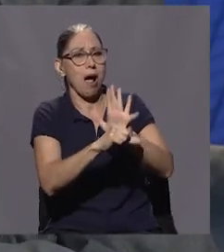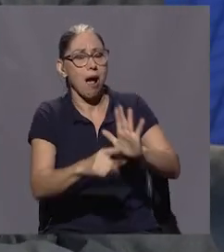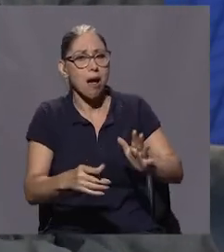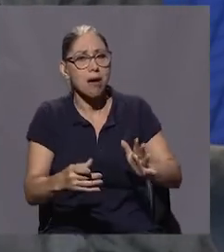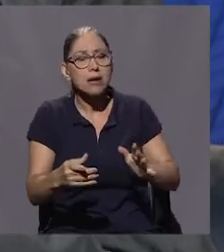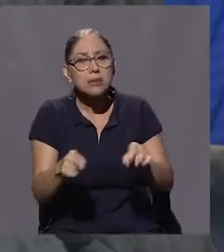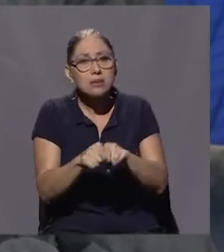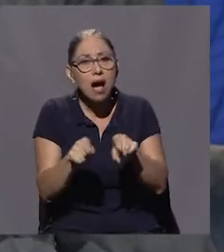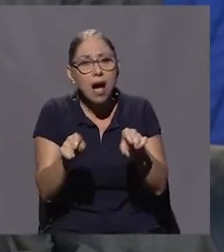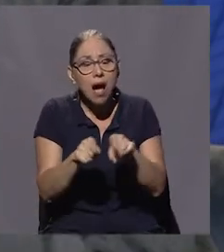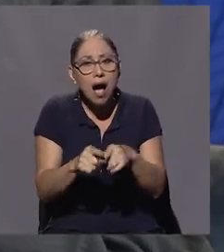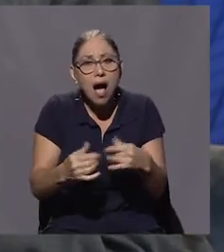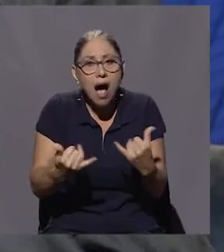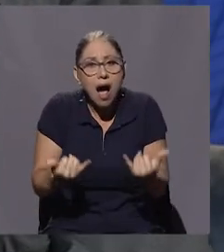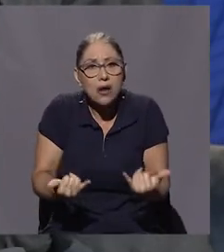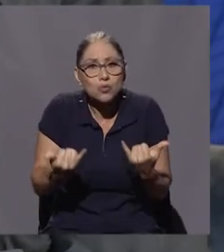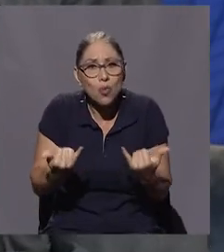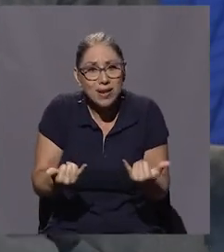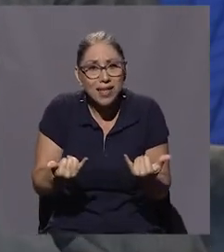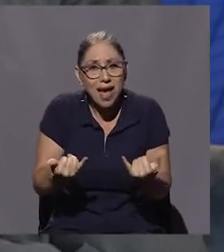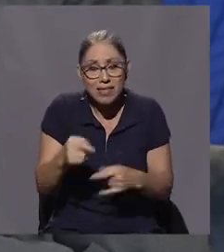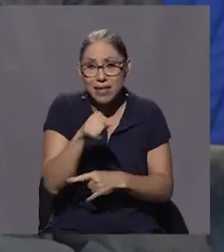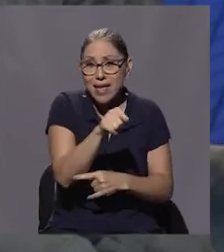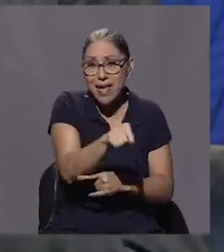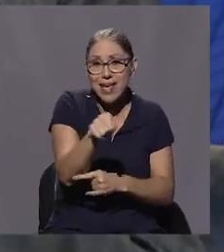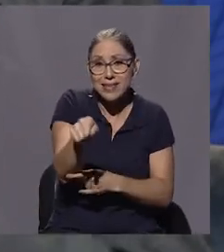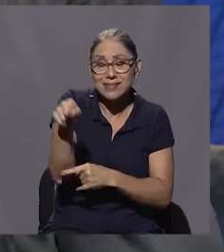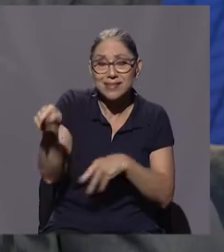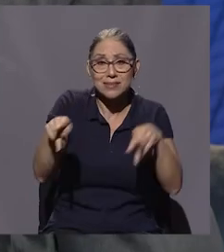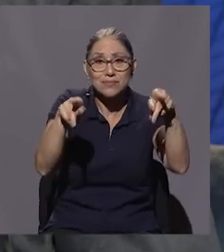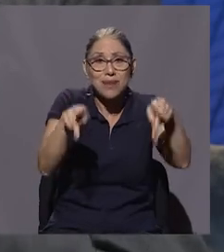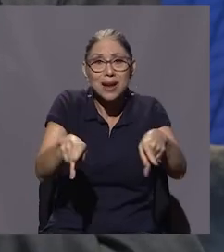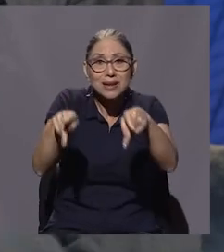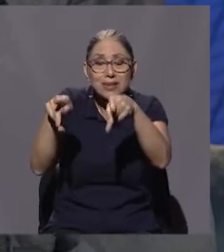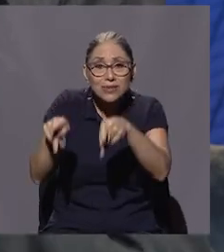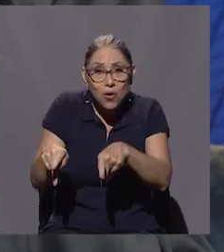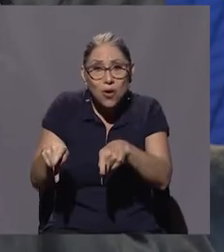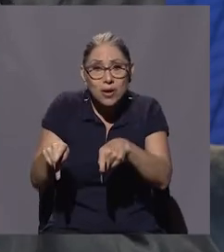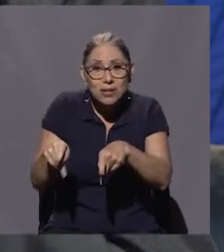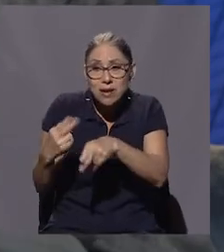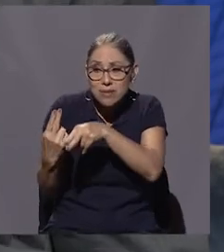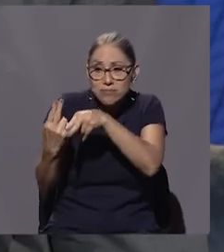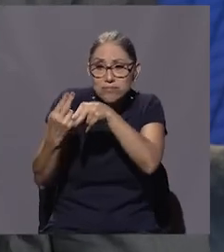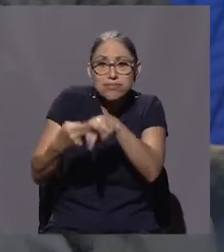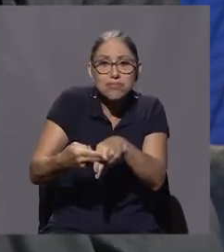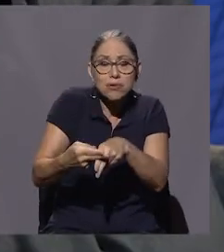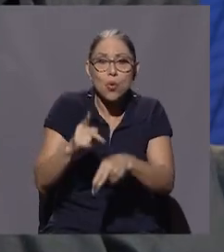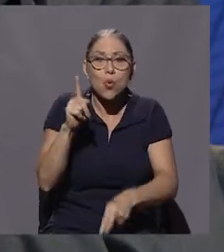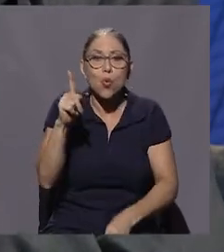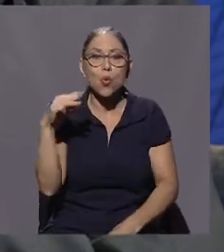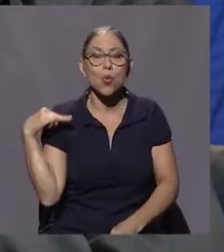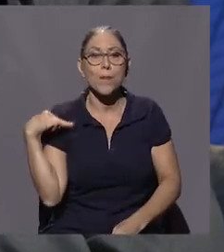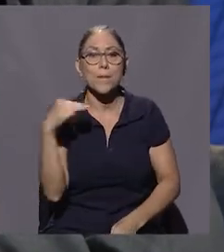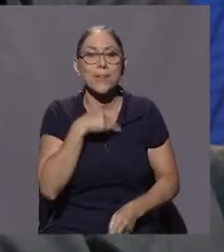incluso el colmo, en la actualidad se dan el lujo de tener un ministro